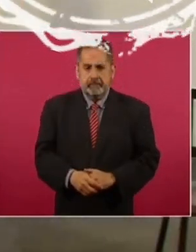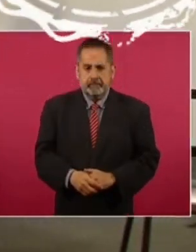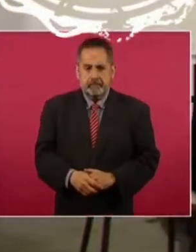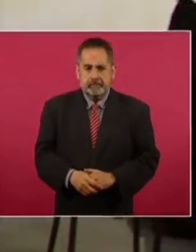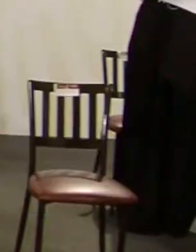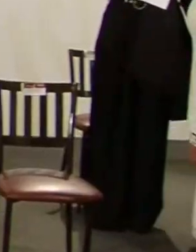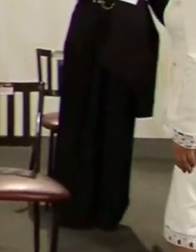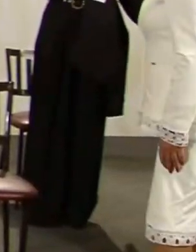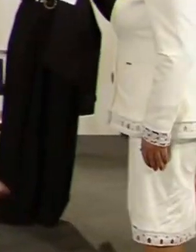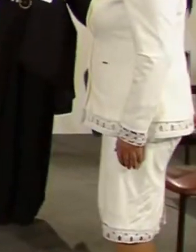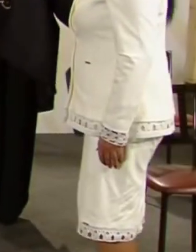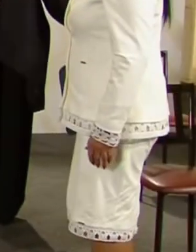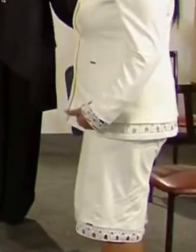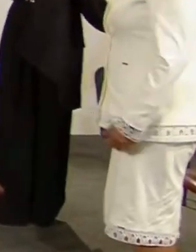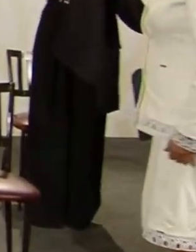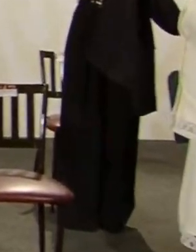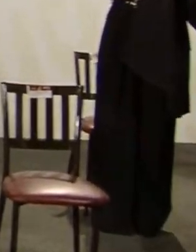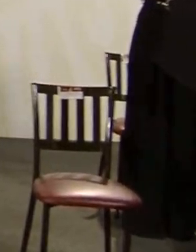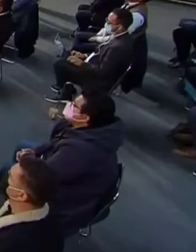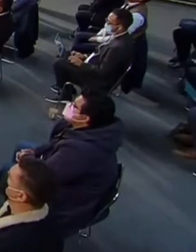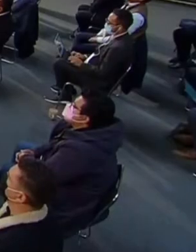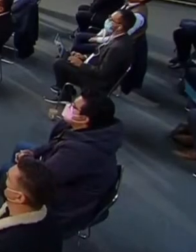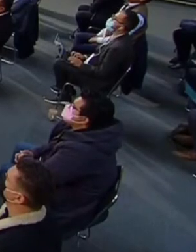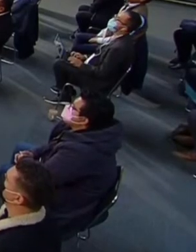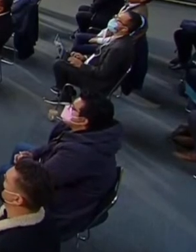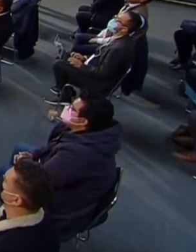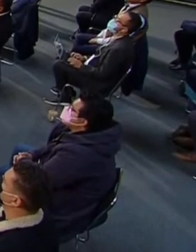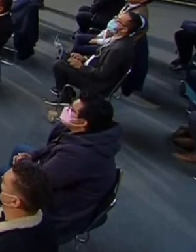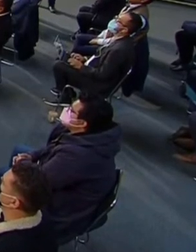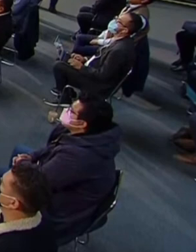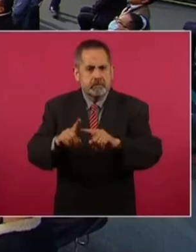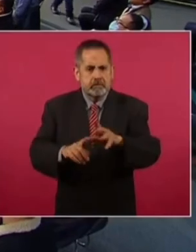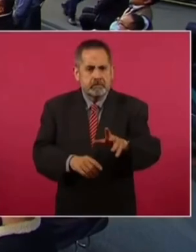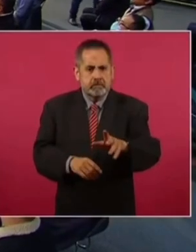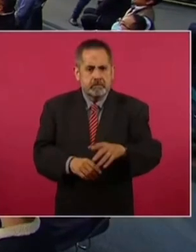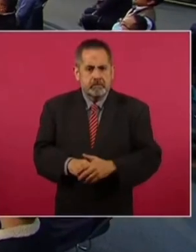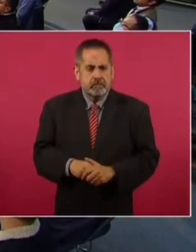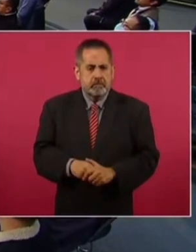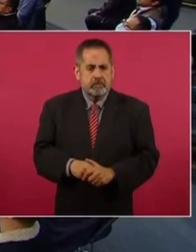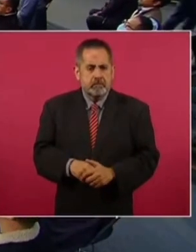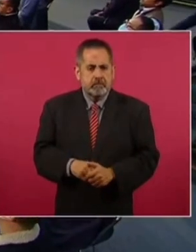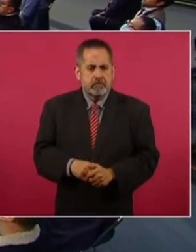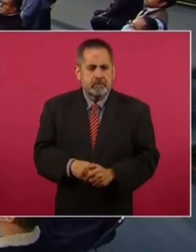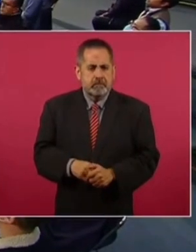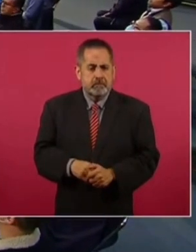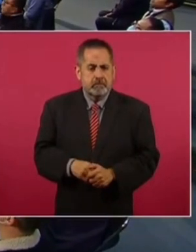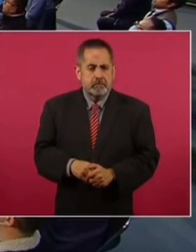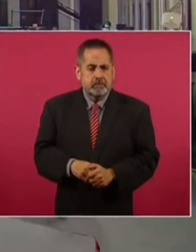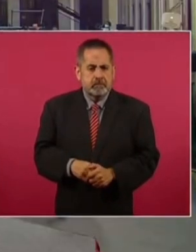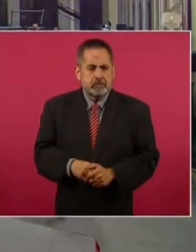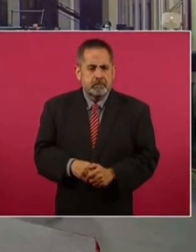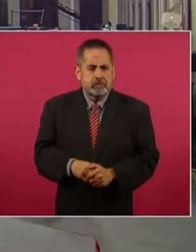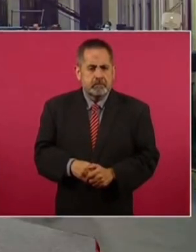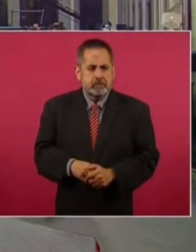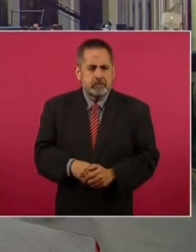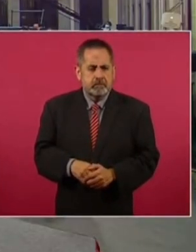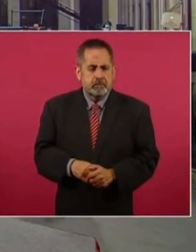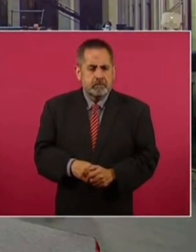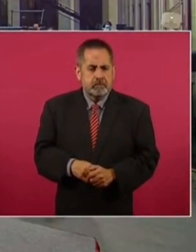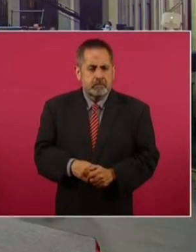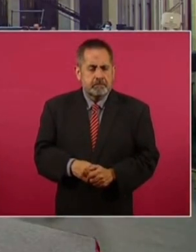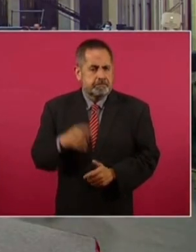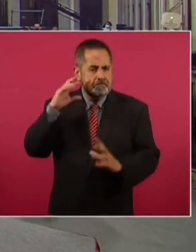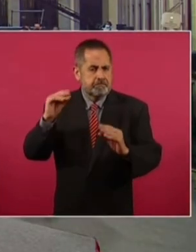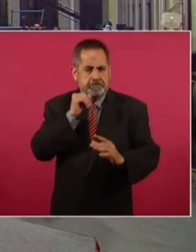¿Quién te amenazó? ¿Quién te amenazó? Me había objetado de sus conferencias en mi mando de asalto de Mata con un